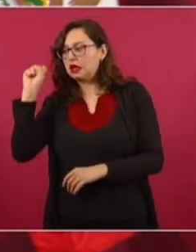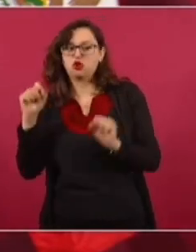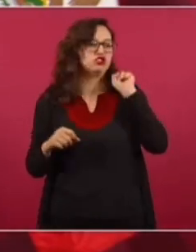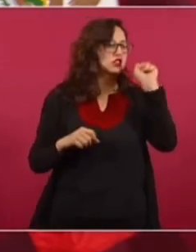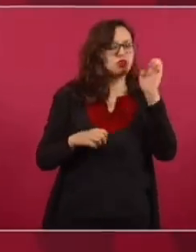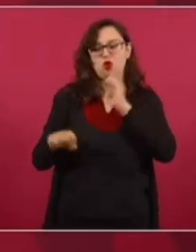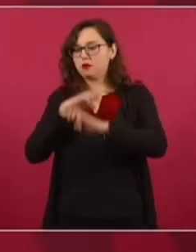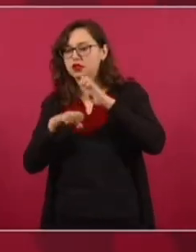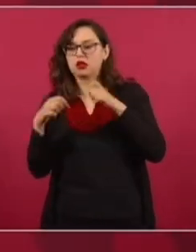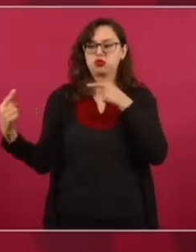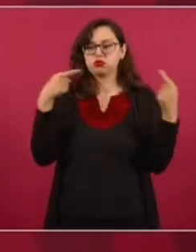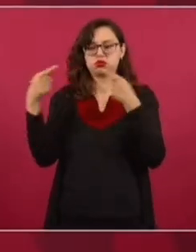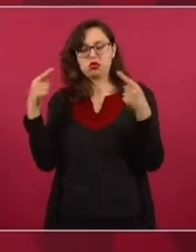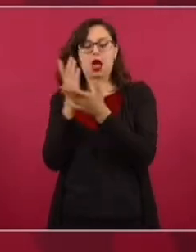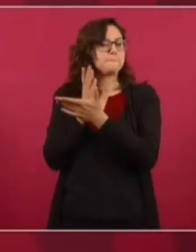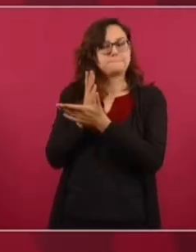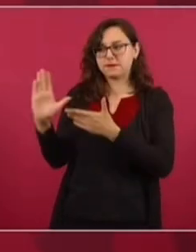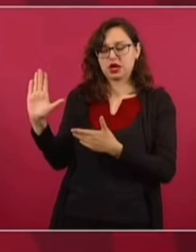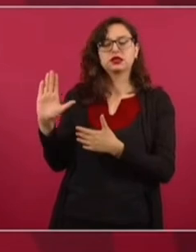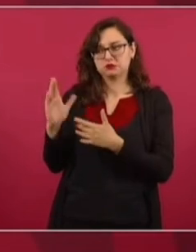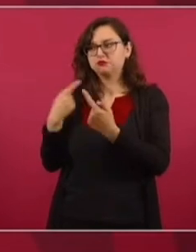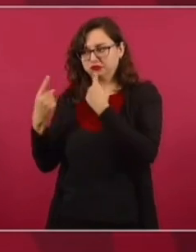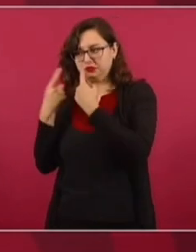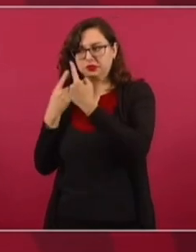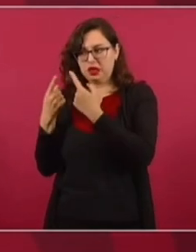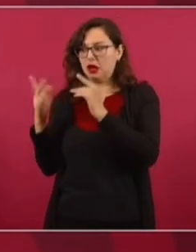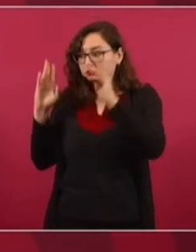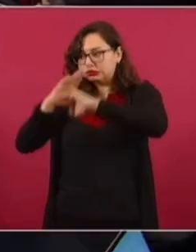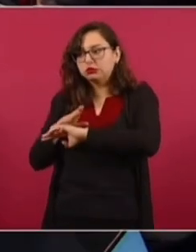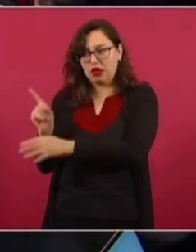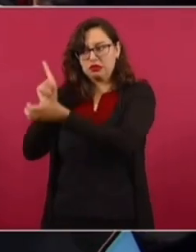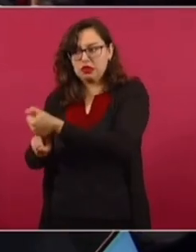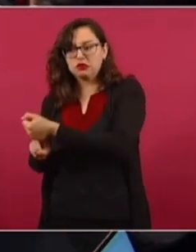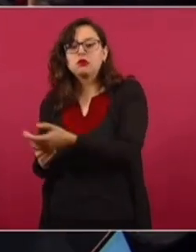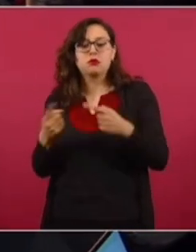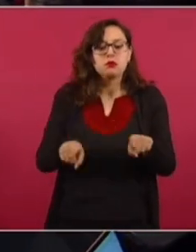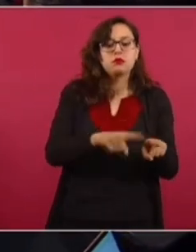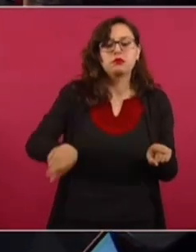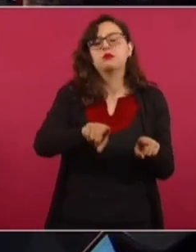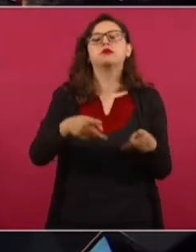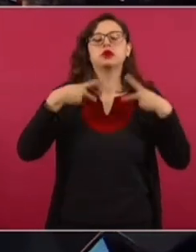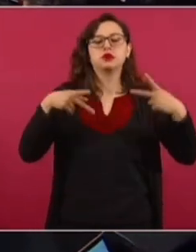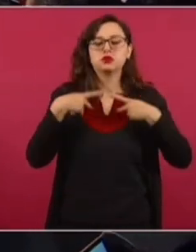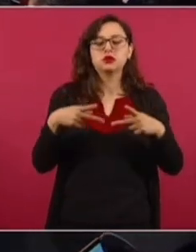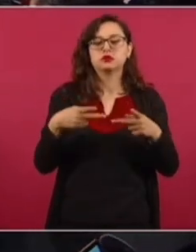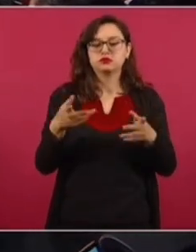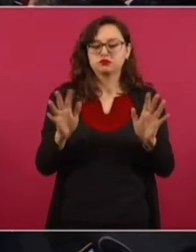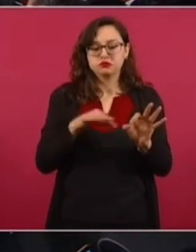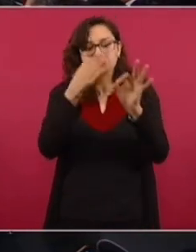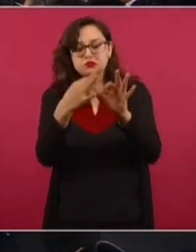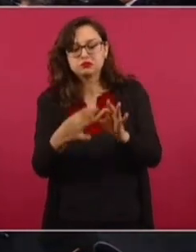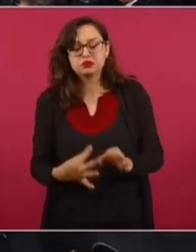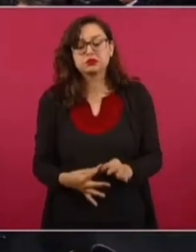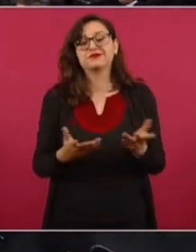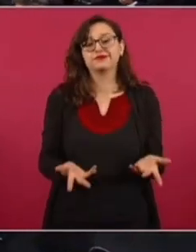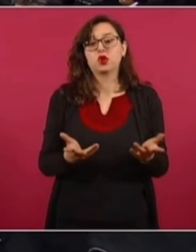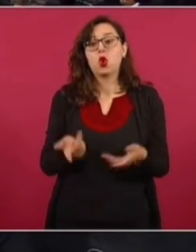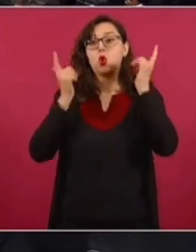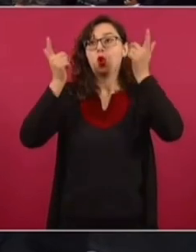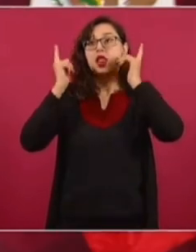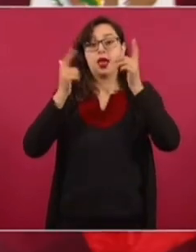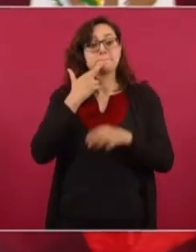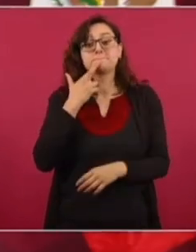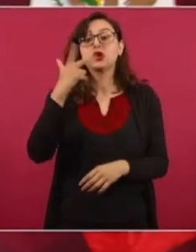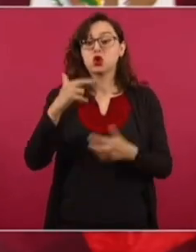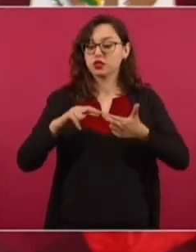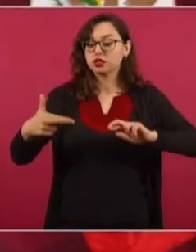y las empresas. Pero lo ideal es buscar la normalización por completo en la relación laboral